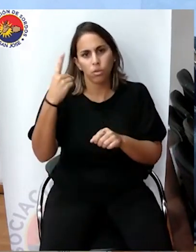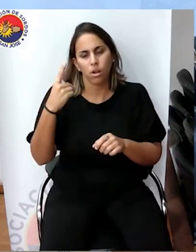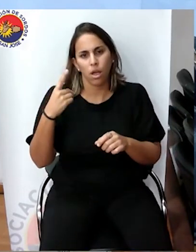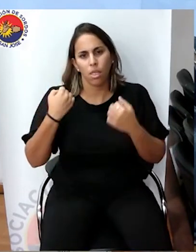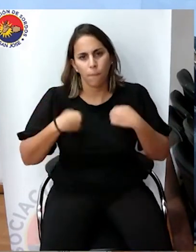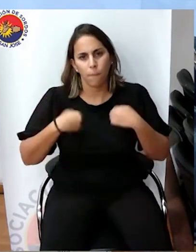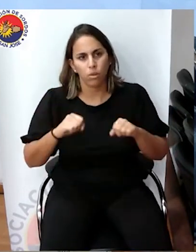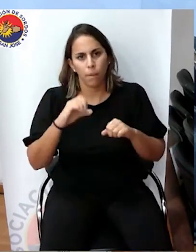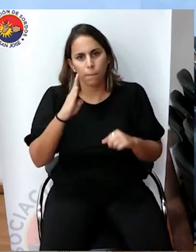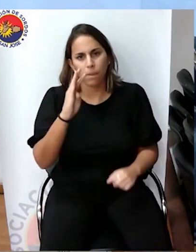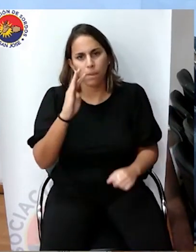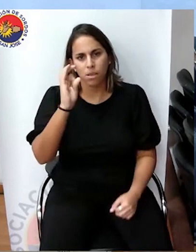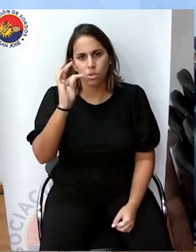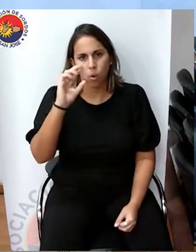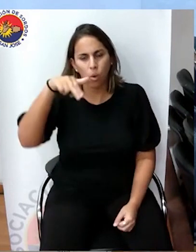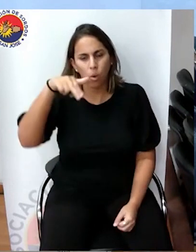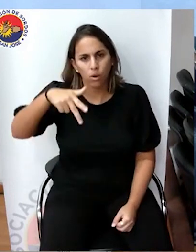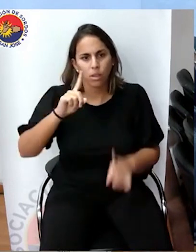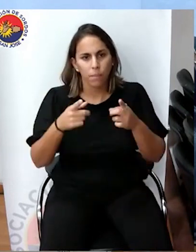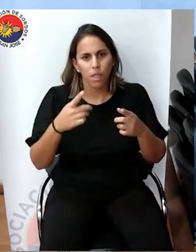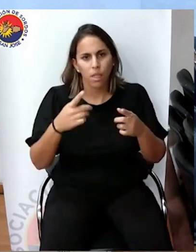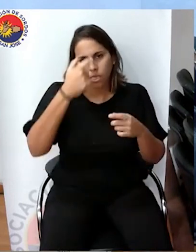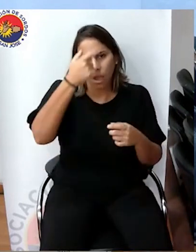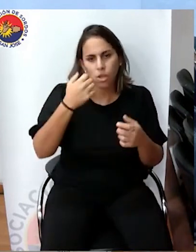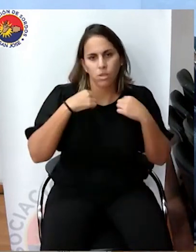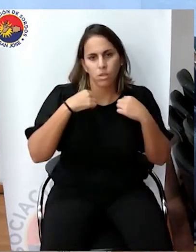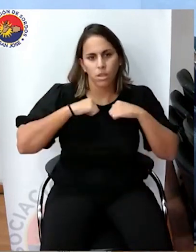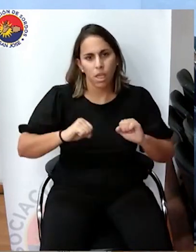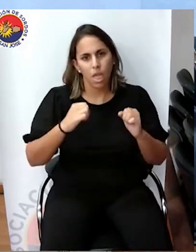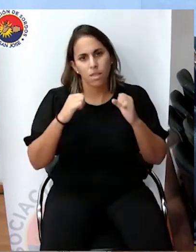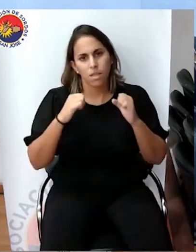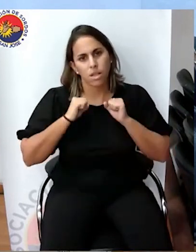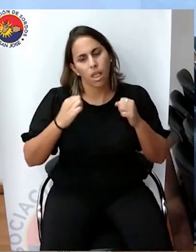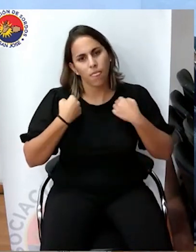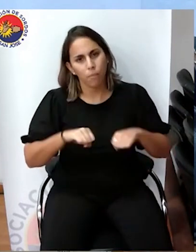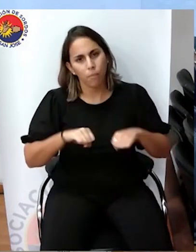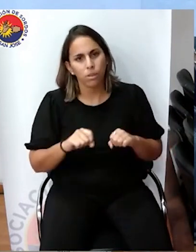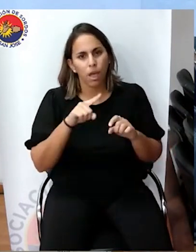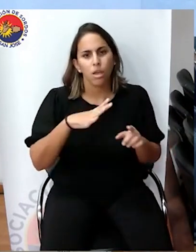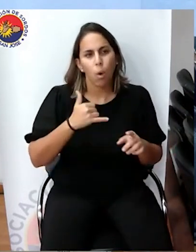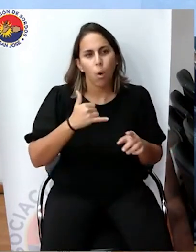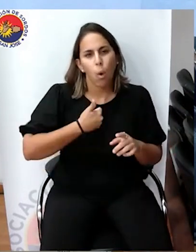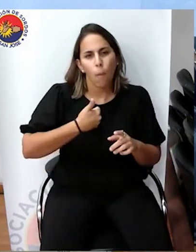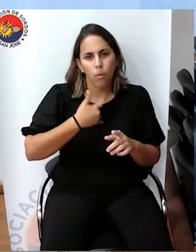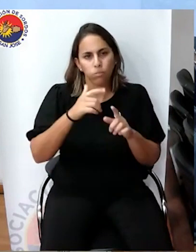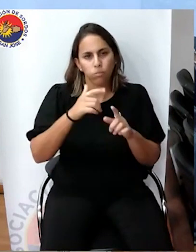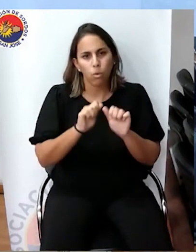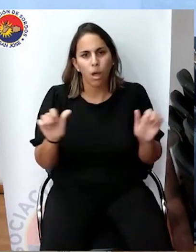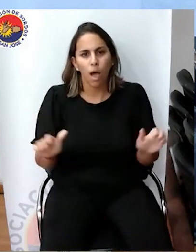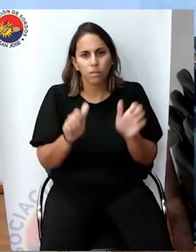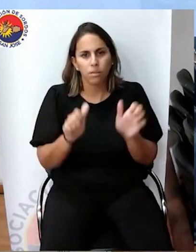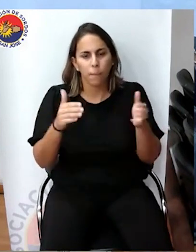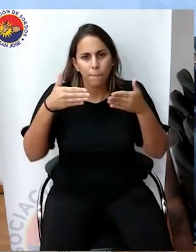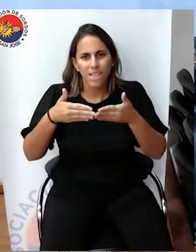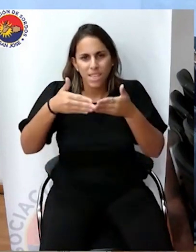Carolina Pistón y los técnicos de la Secretaría de Deporte que están viendo diferentes tipos de cerramiento en el país, evaluando cuál